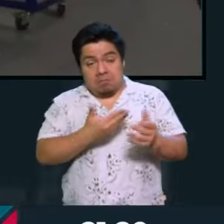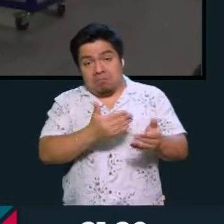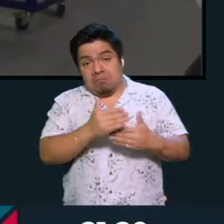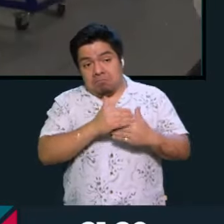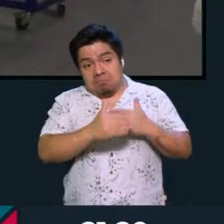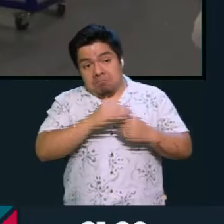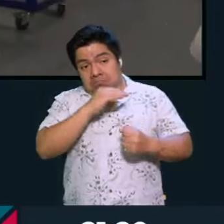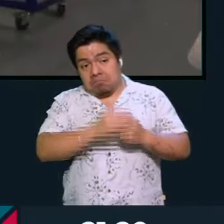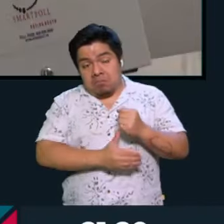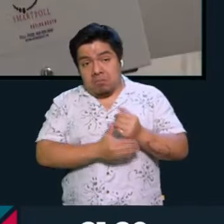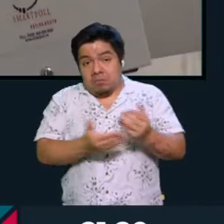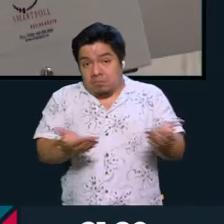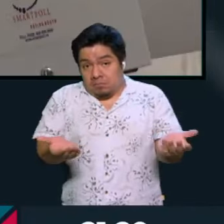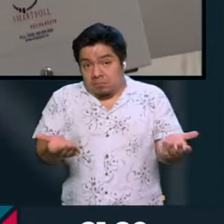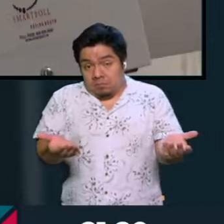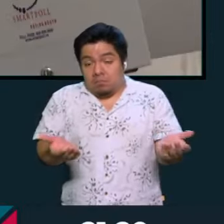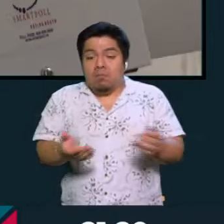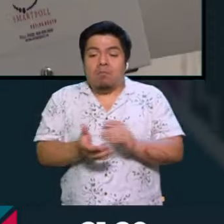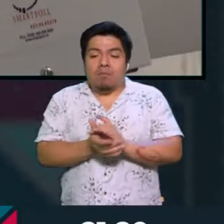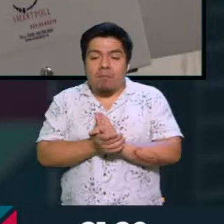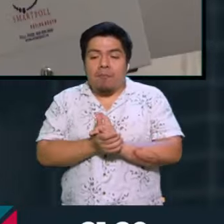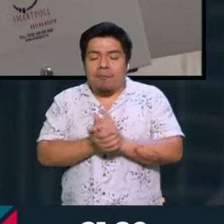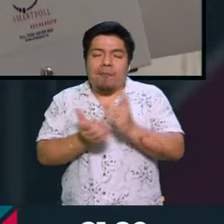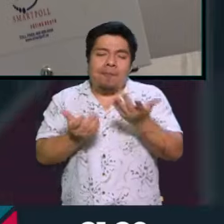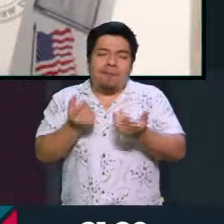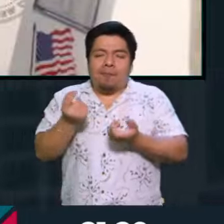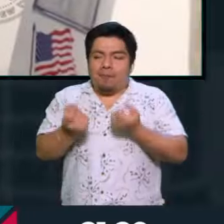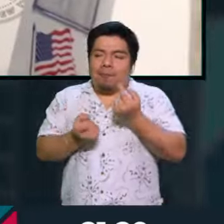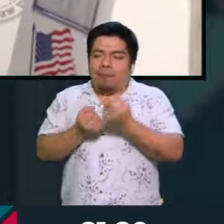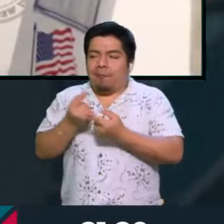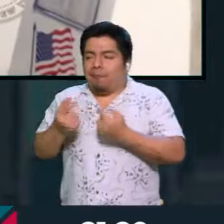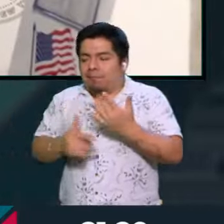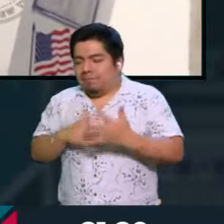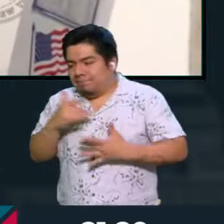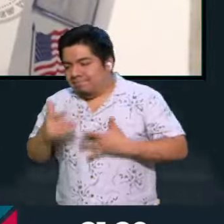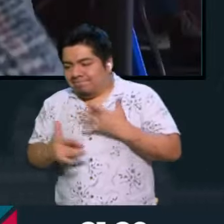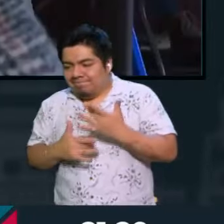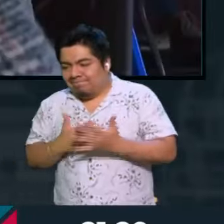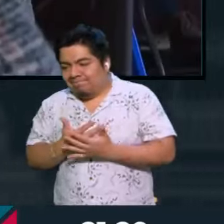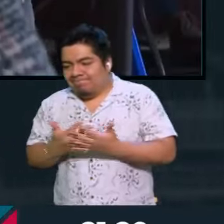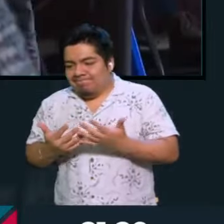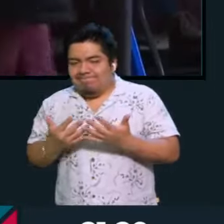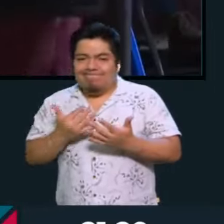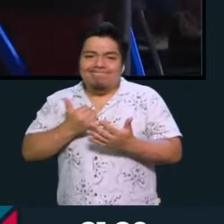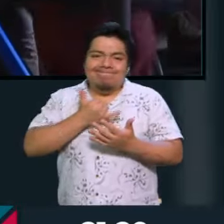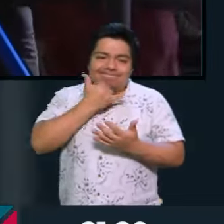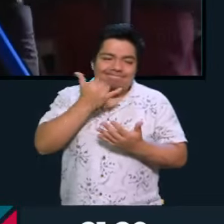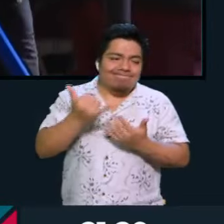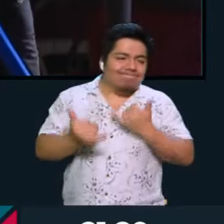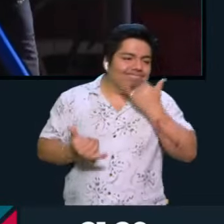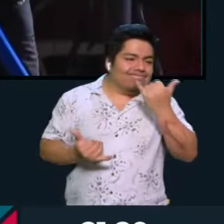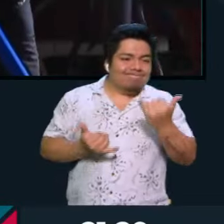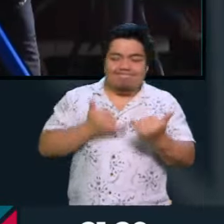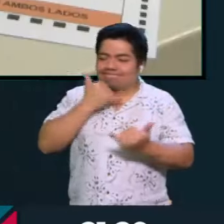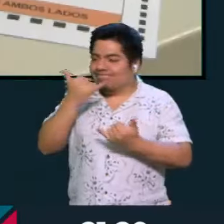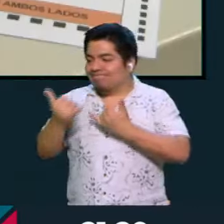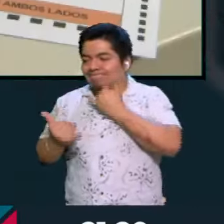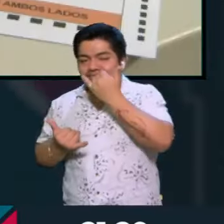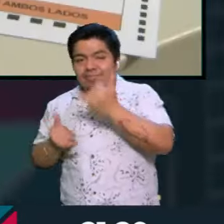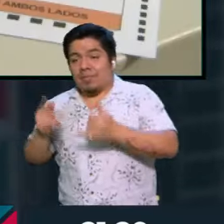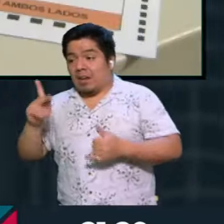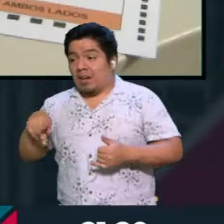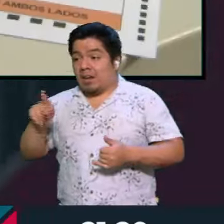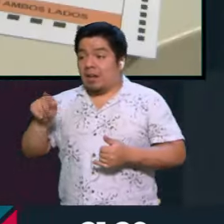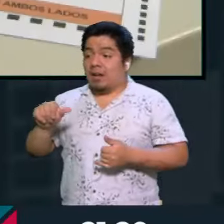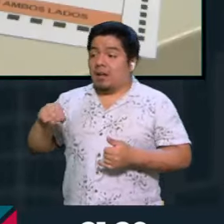periodo, ¿eh? O sea, entonces, son de estas cosas que empiezan a ver este error, el otro error, bueno, una Kamala Harris